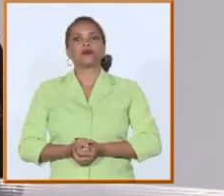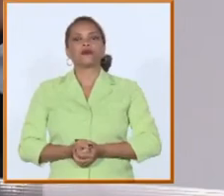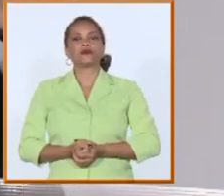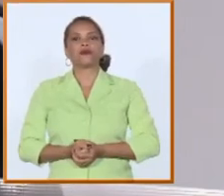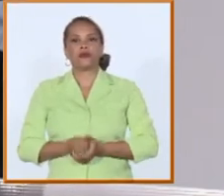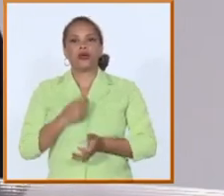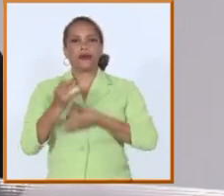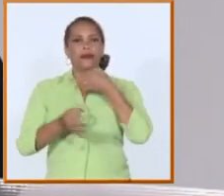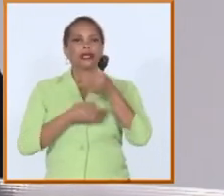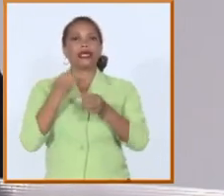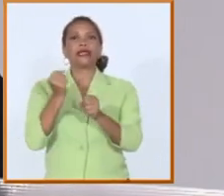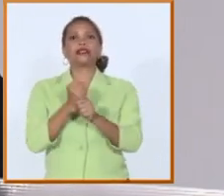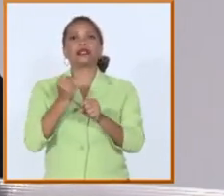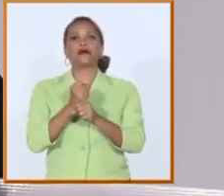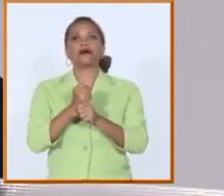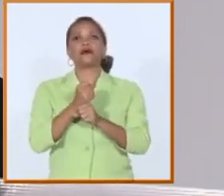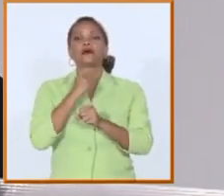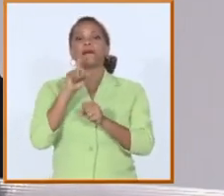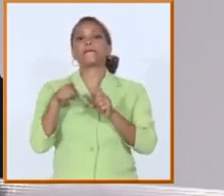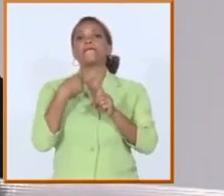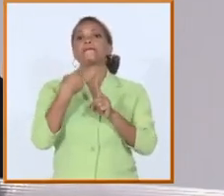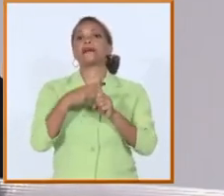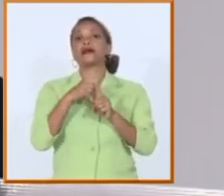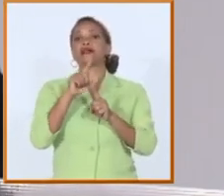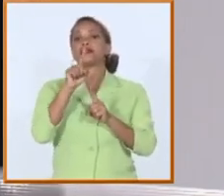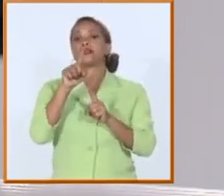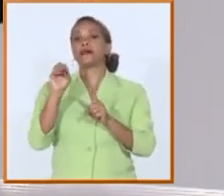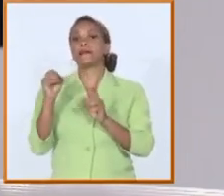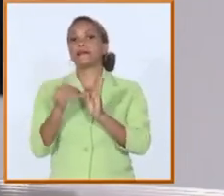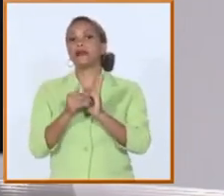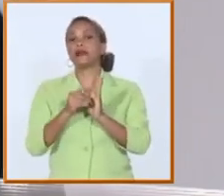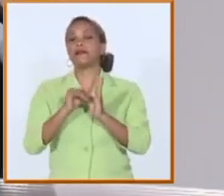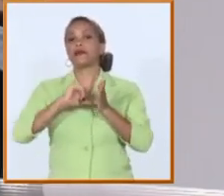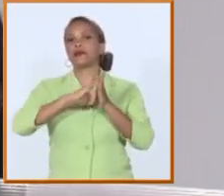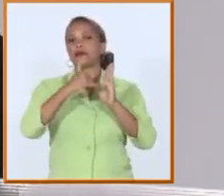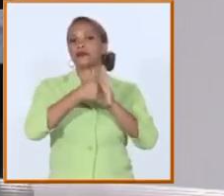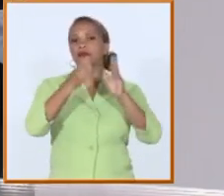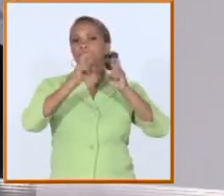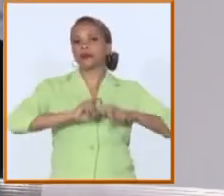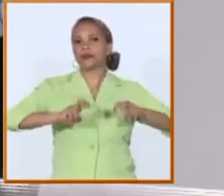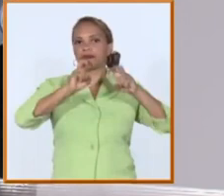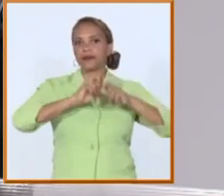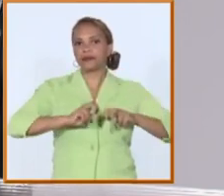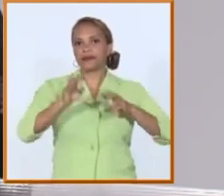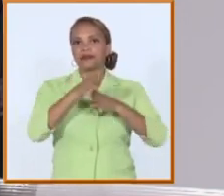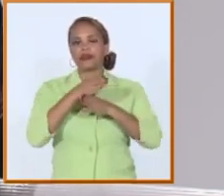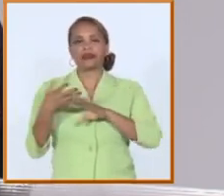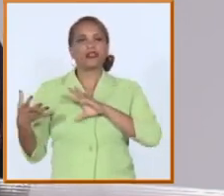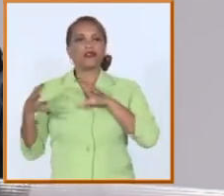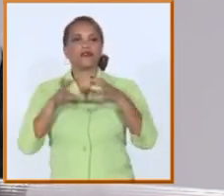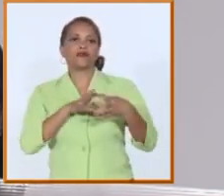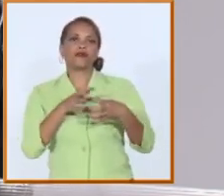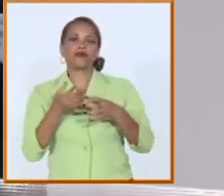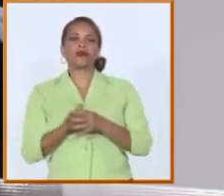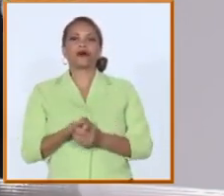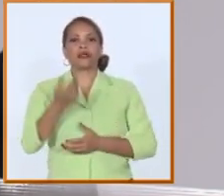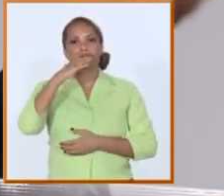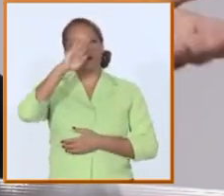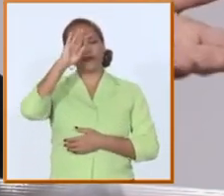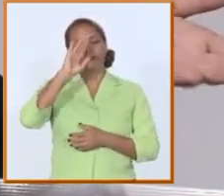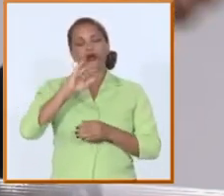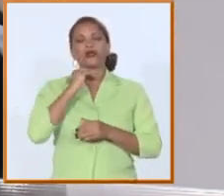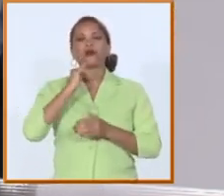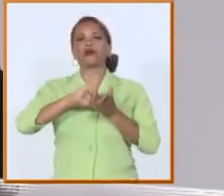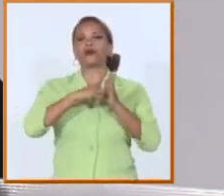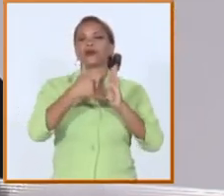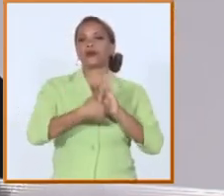trabajamos más de 1100 proyectos de investigación en los diferentes modalidades que tiene el país los proyectos territoriales los